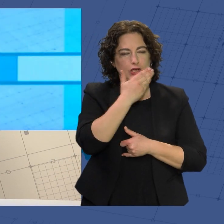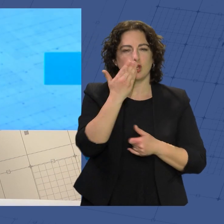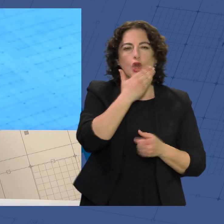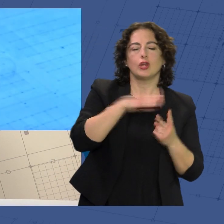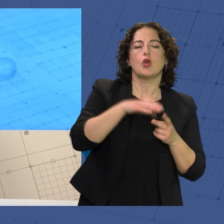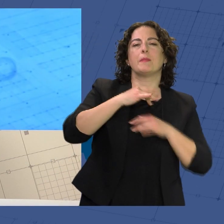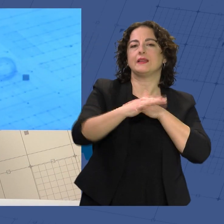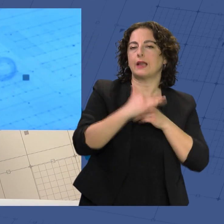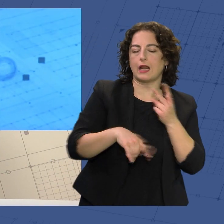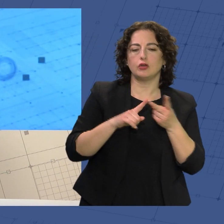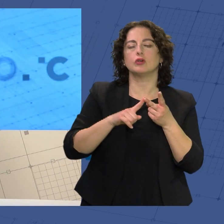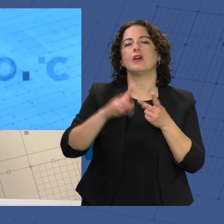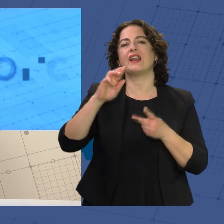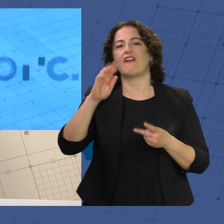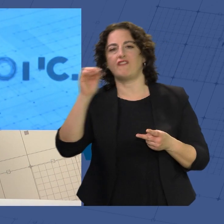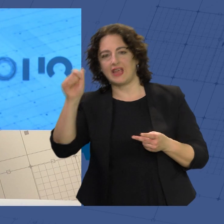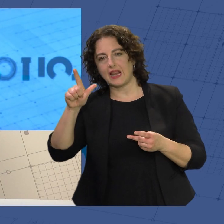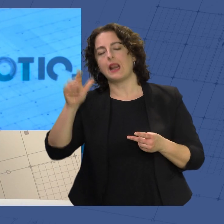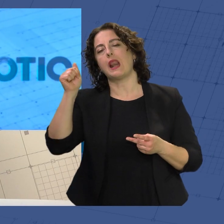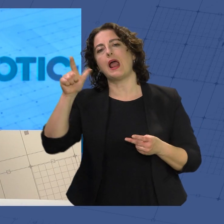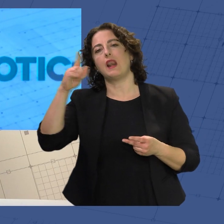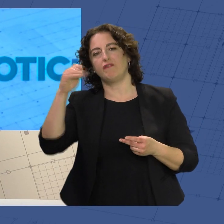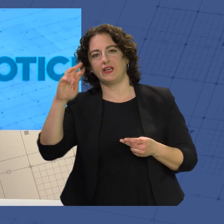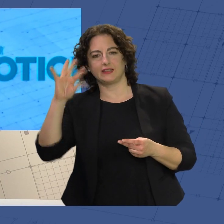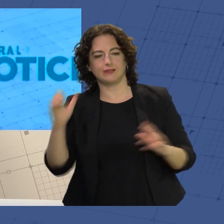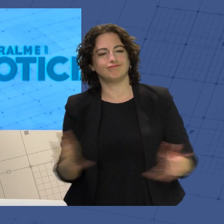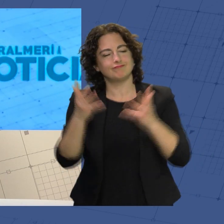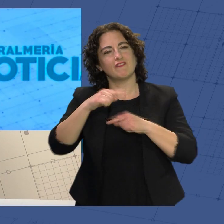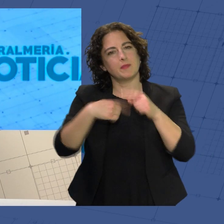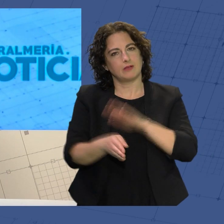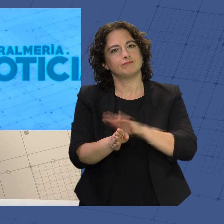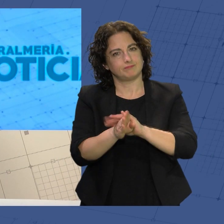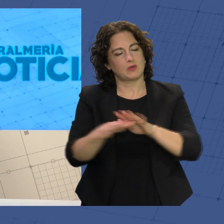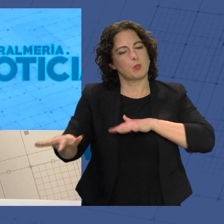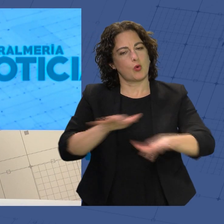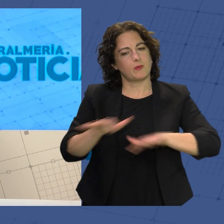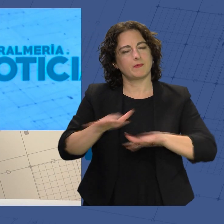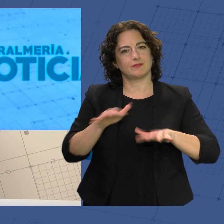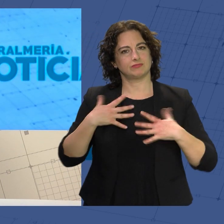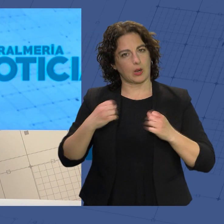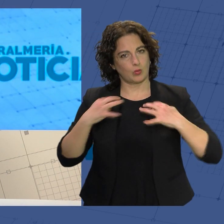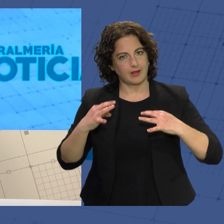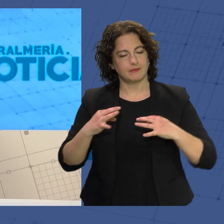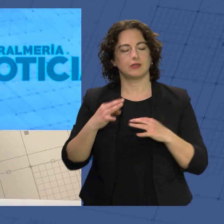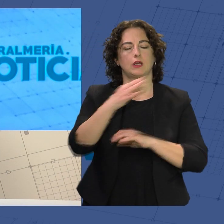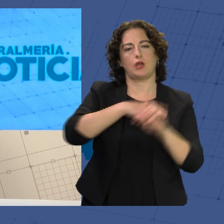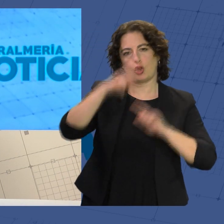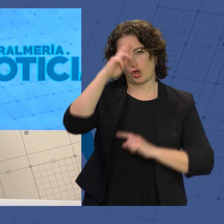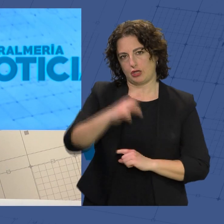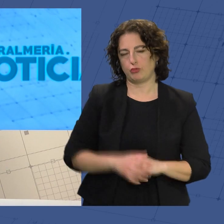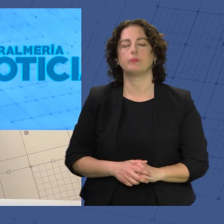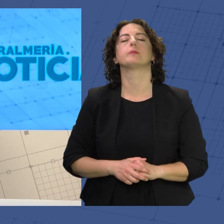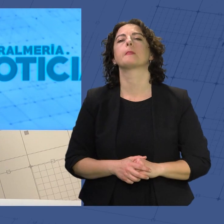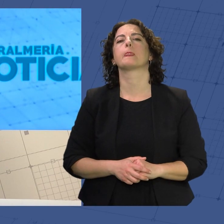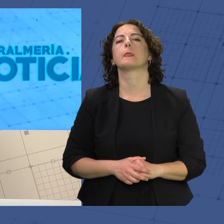Mediterráneo y Rafael Alberti para seguir animando a las familias a moverse de forma saludable y ecológica. Y